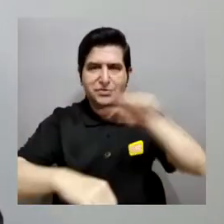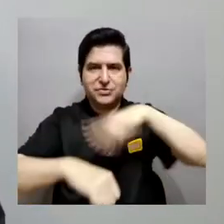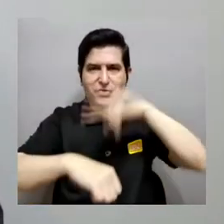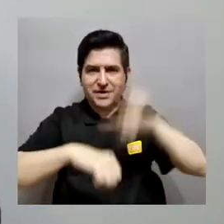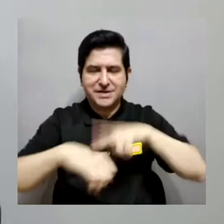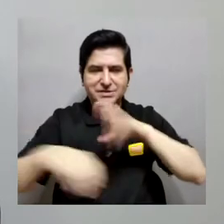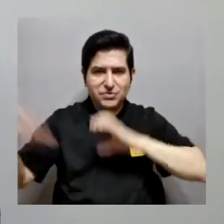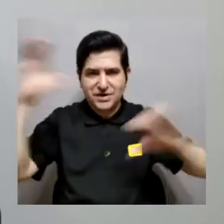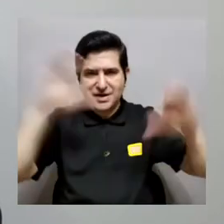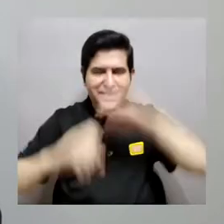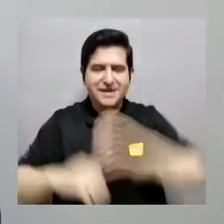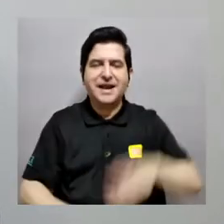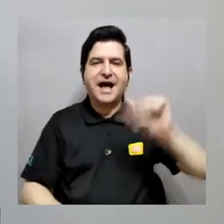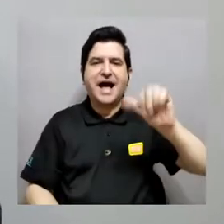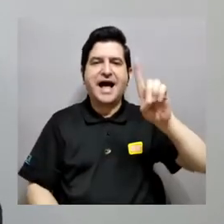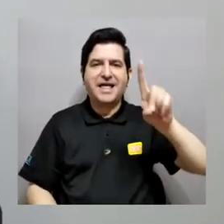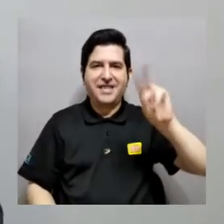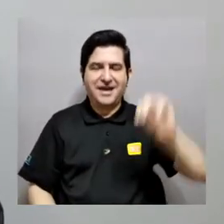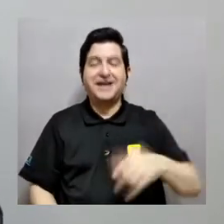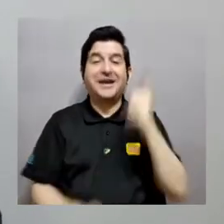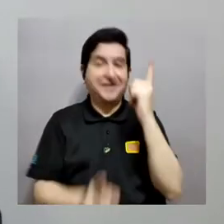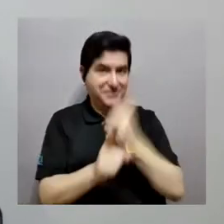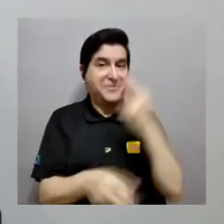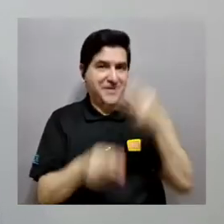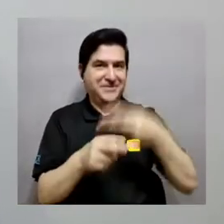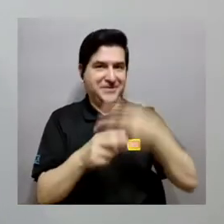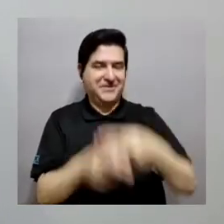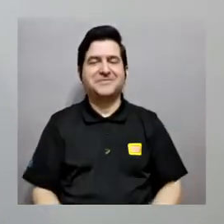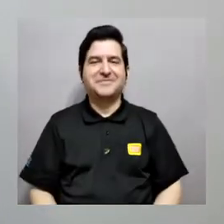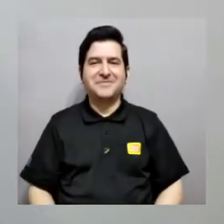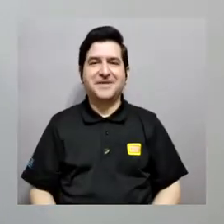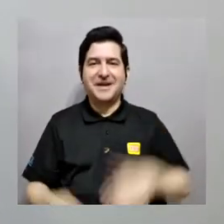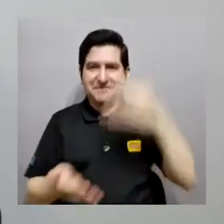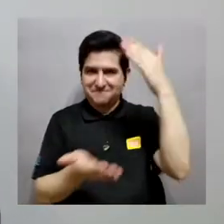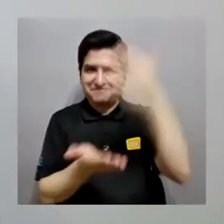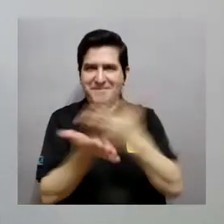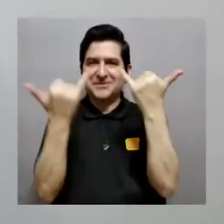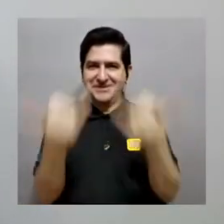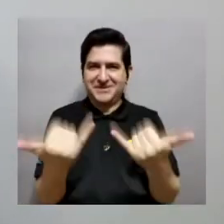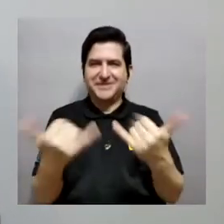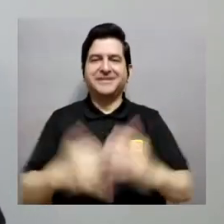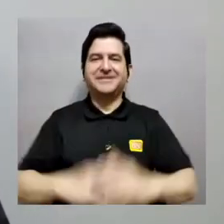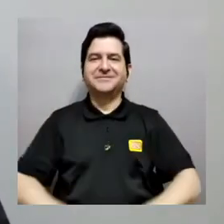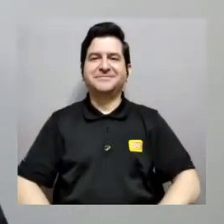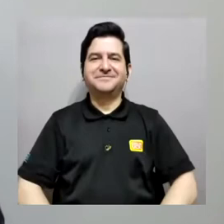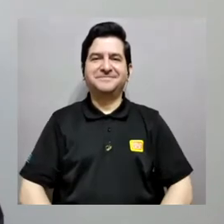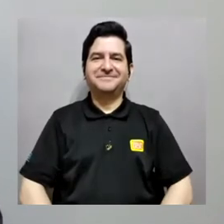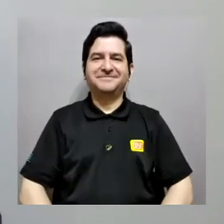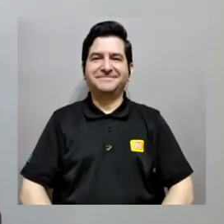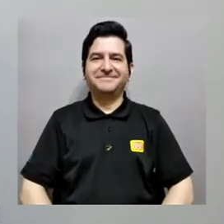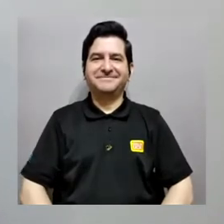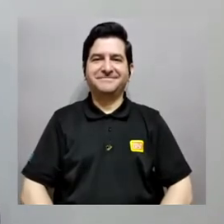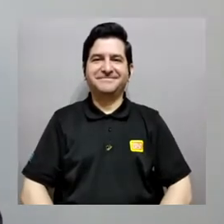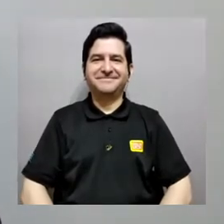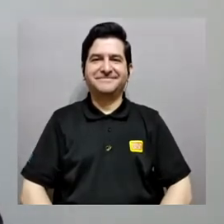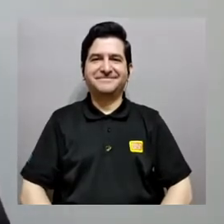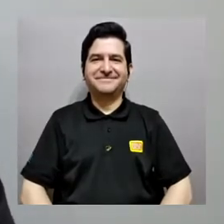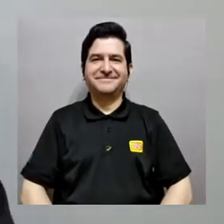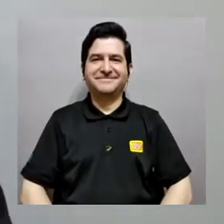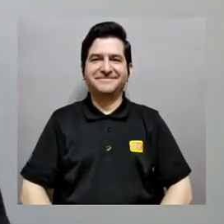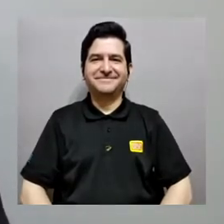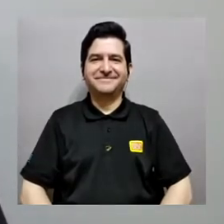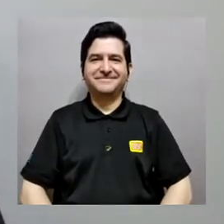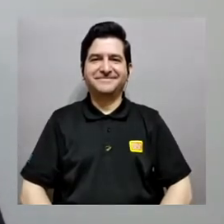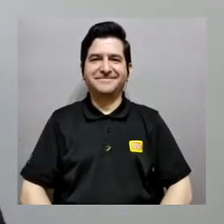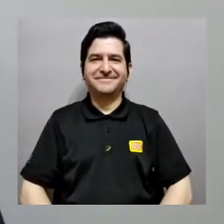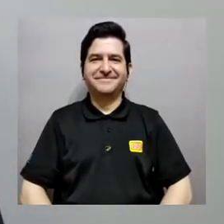Distancia y la Asociación para la Divulgación Nacional de las Ciencias ADN. Ahora sí lo dije bien. Así que adelante, vamos a una